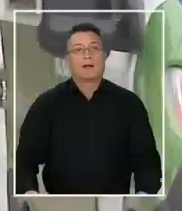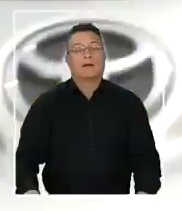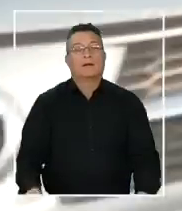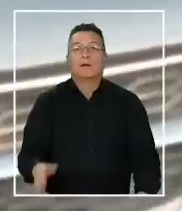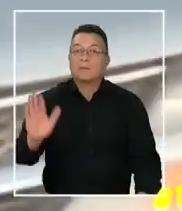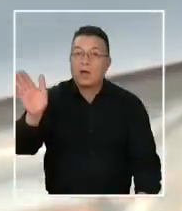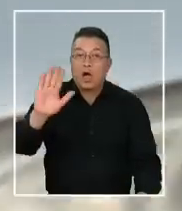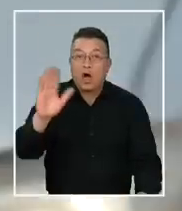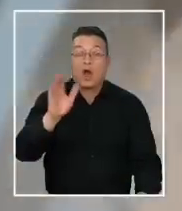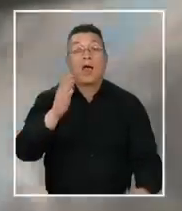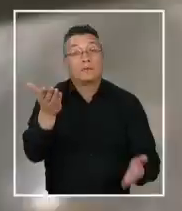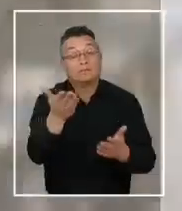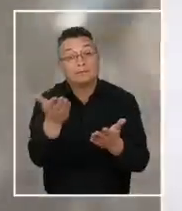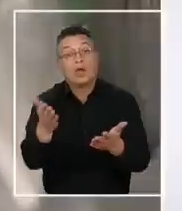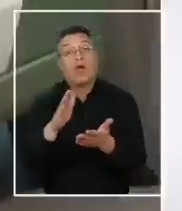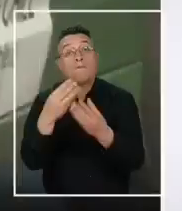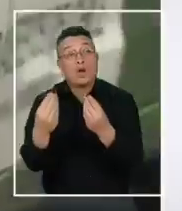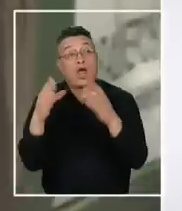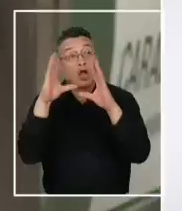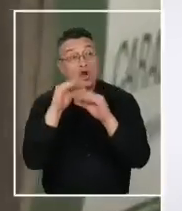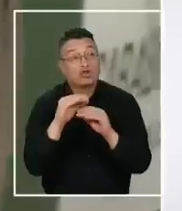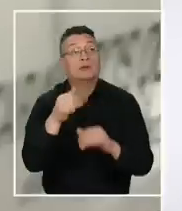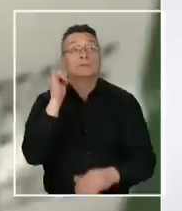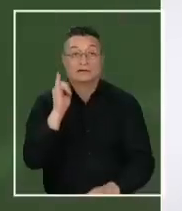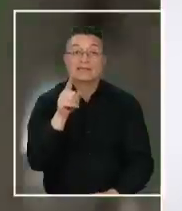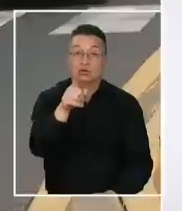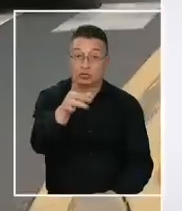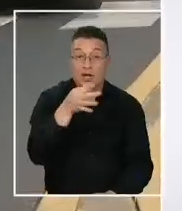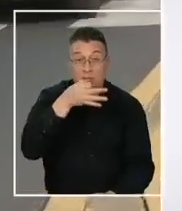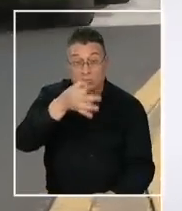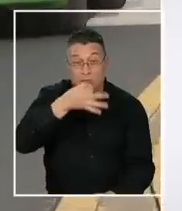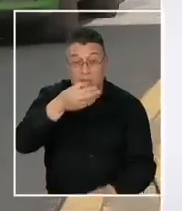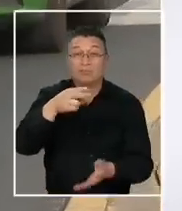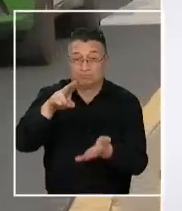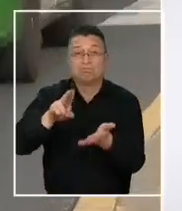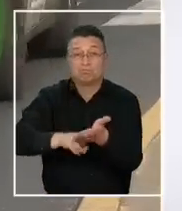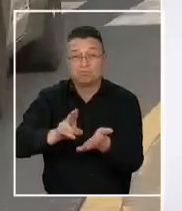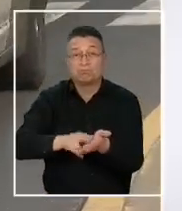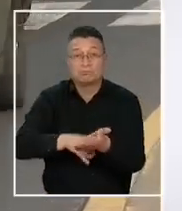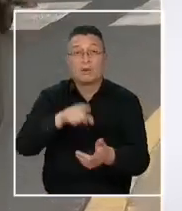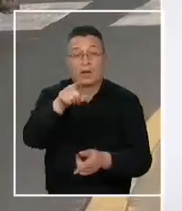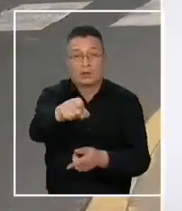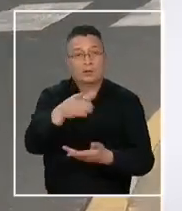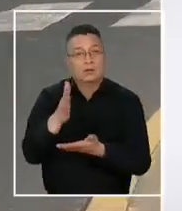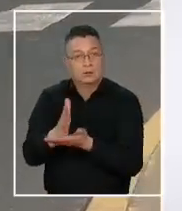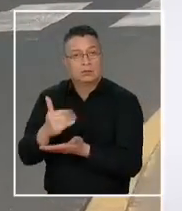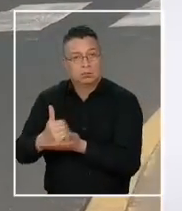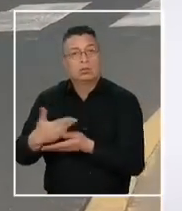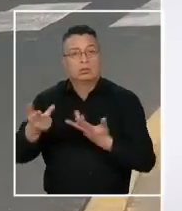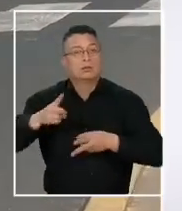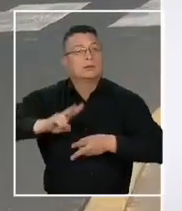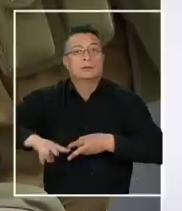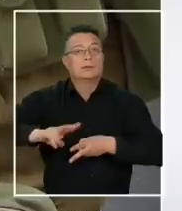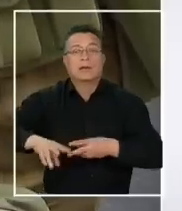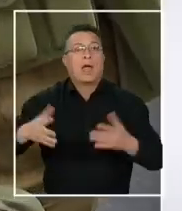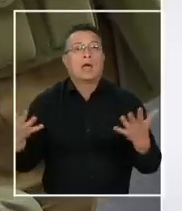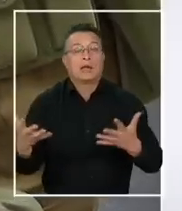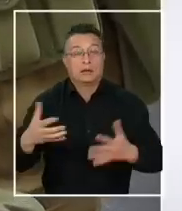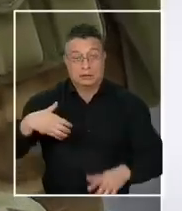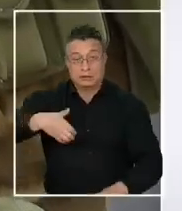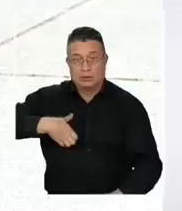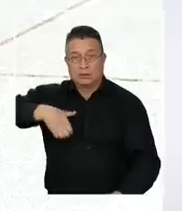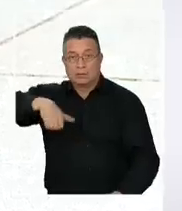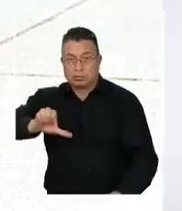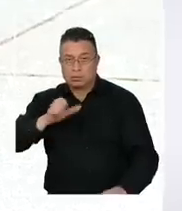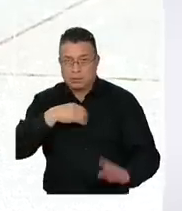Hola, Connie, hola Ivana. Muy buenas noches. Y tal como ustedes los contaban, era una operación que finalmente la policía de